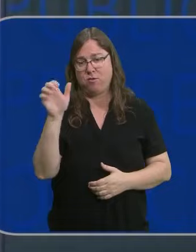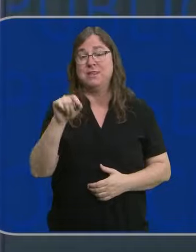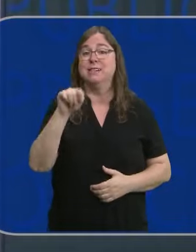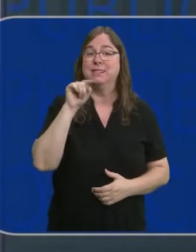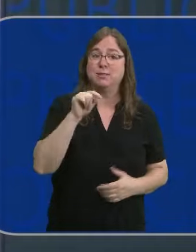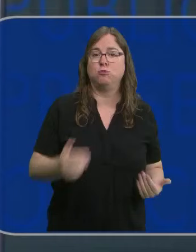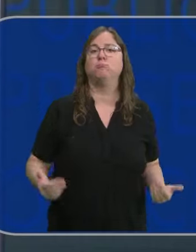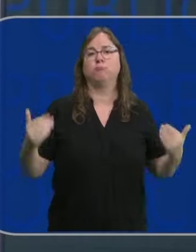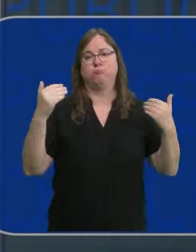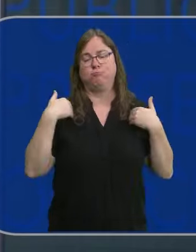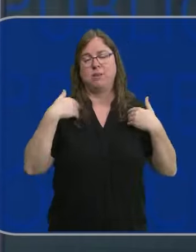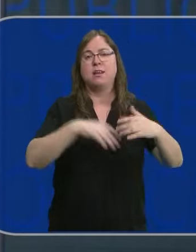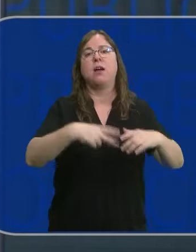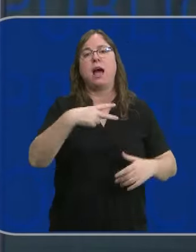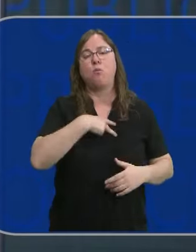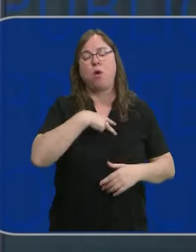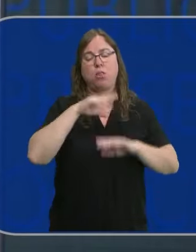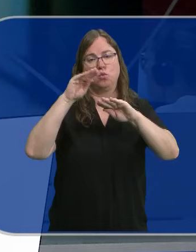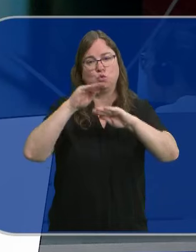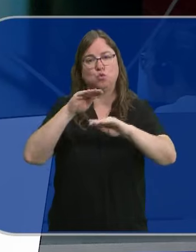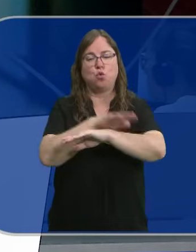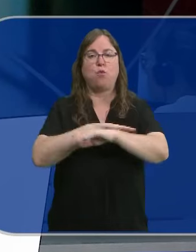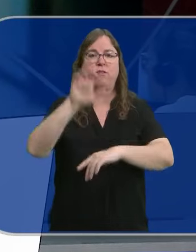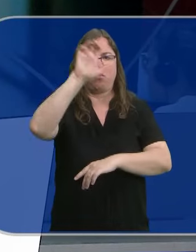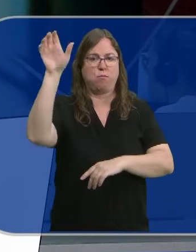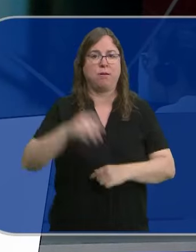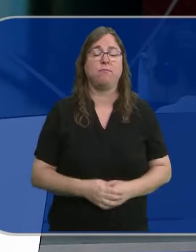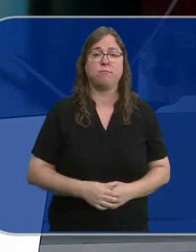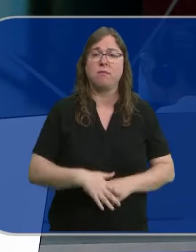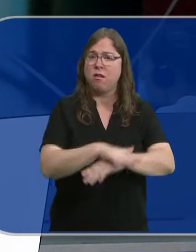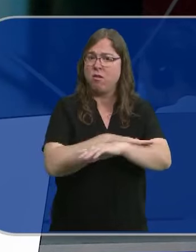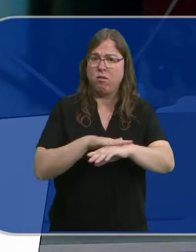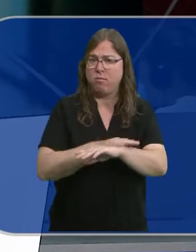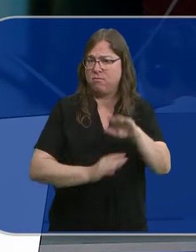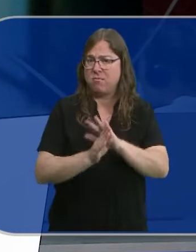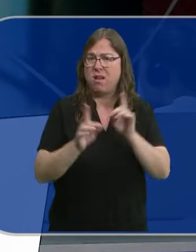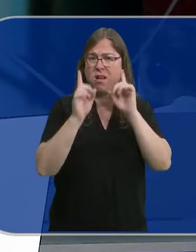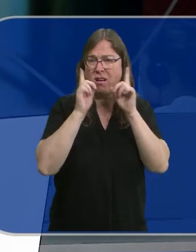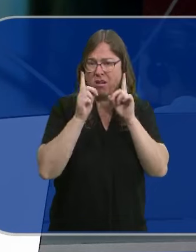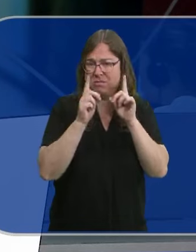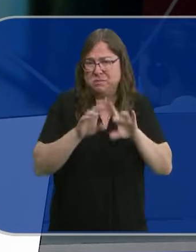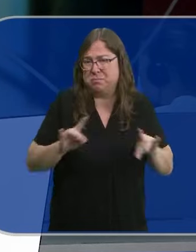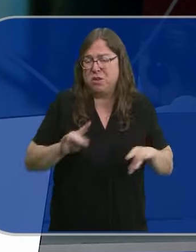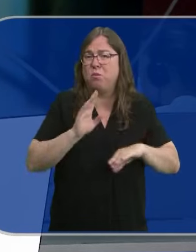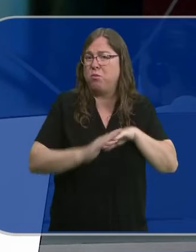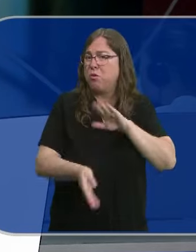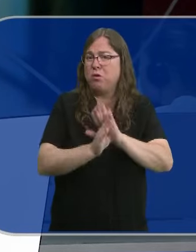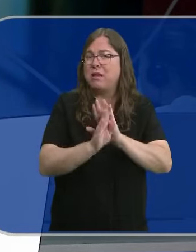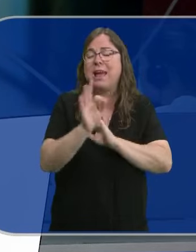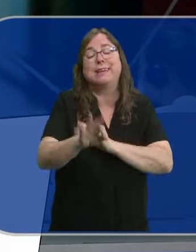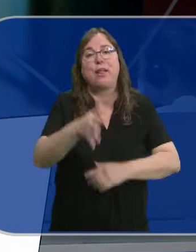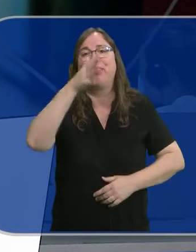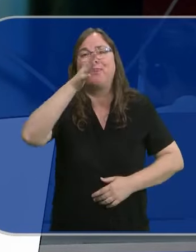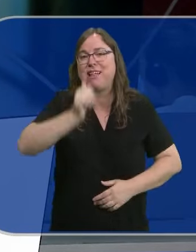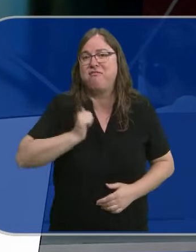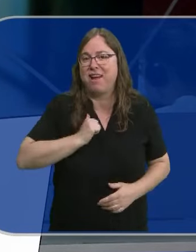Esos los ha asumido la Fiscalía Europea. El gobierno insiste en que este caso se quedará en nada porque sostiene que se basa en